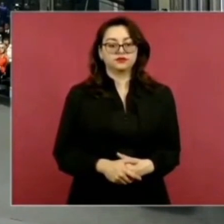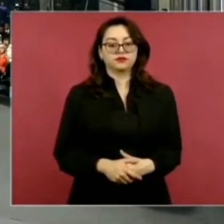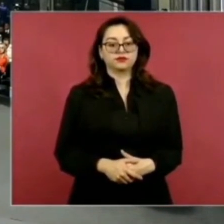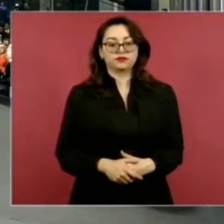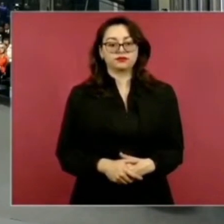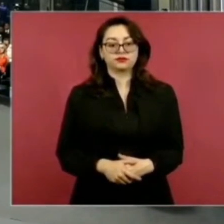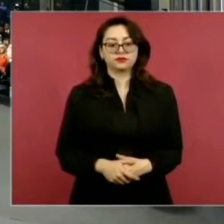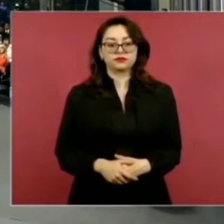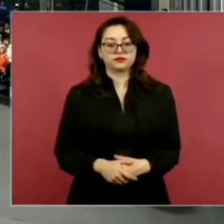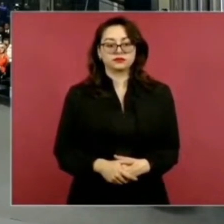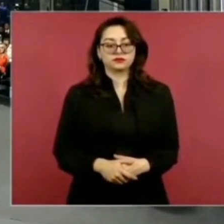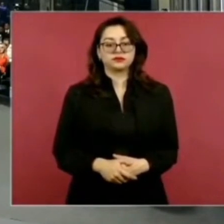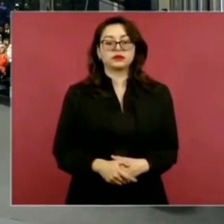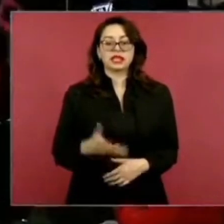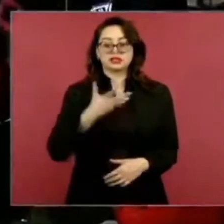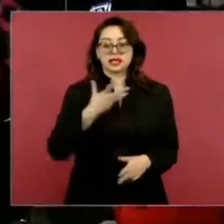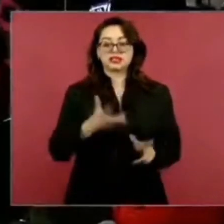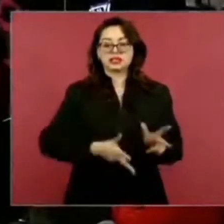ese es el de Veracruz.